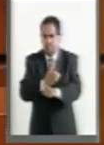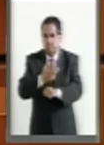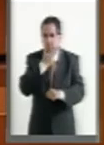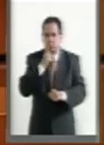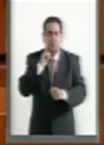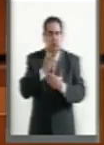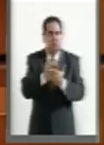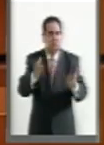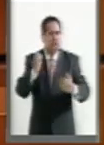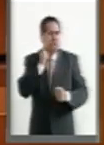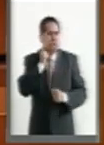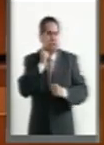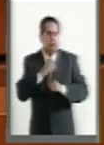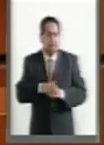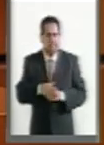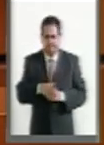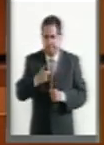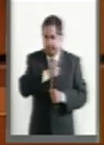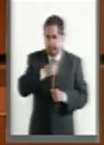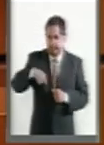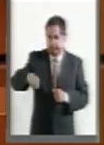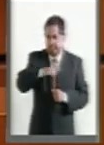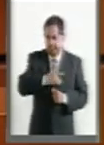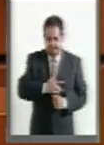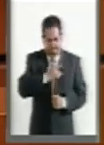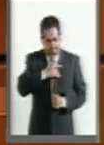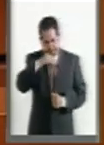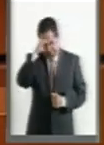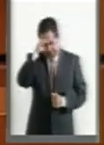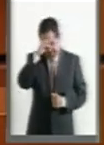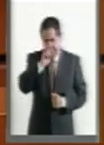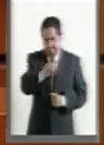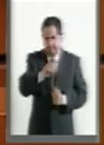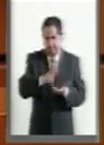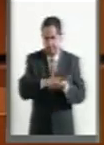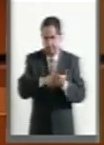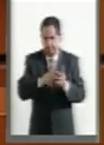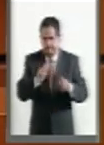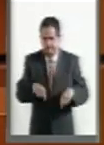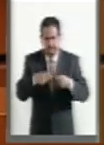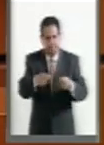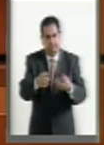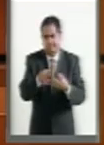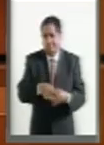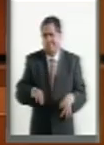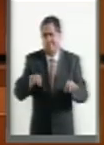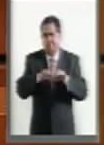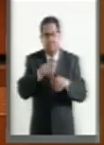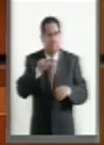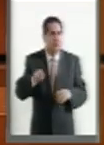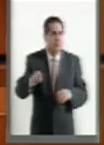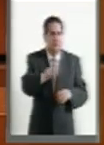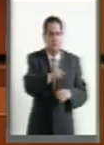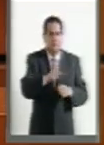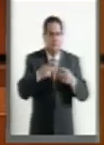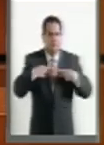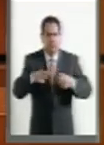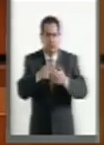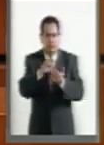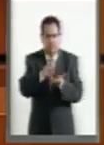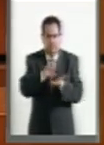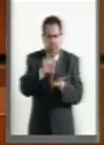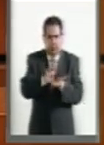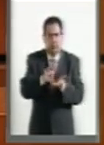debemos de sensibilizarnos y darle el valor de importancia a las personas con discapacidad,